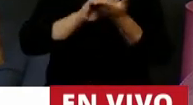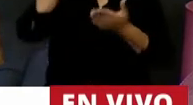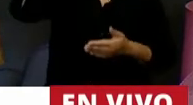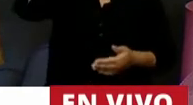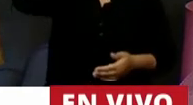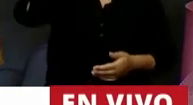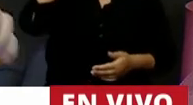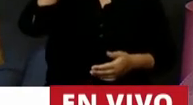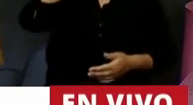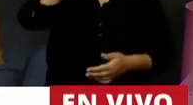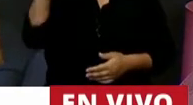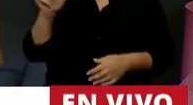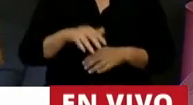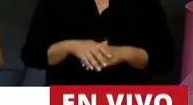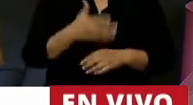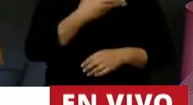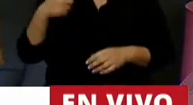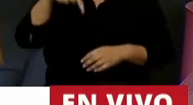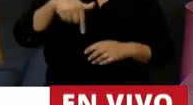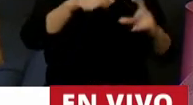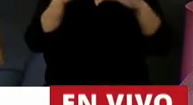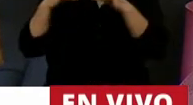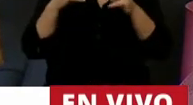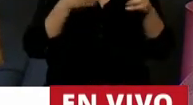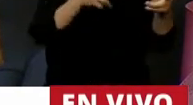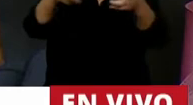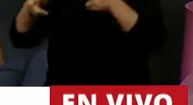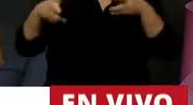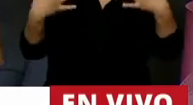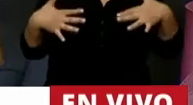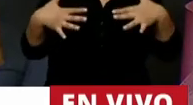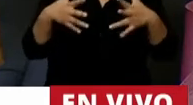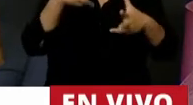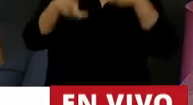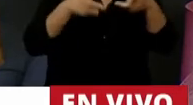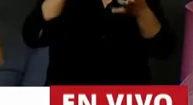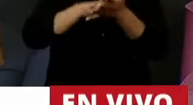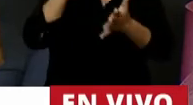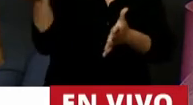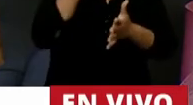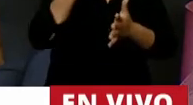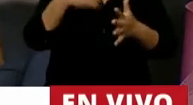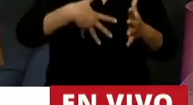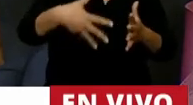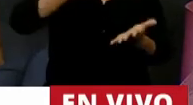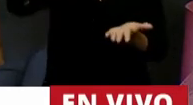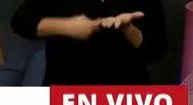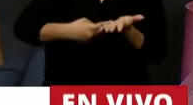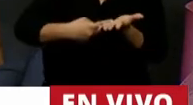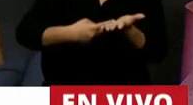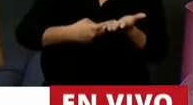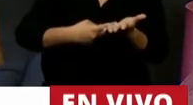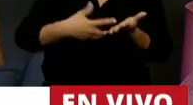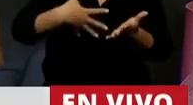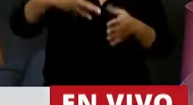Presidente, se habló muchísimo en este recinto sobre la importancia de la interrupción voluntaria del embarazo. De hecho, en el 2018,